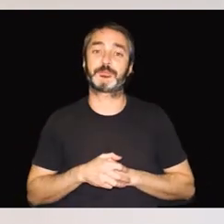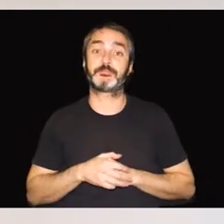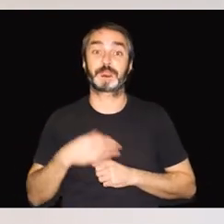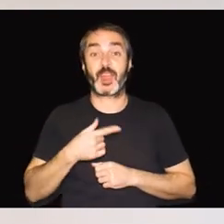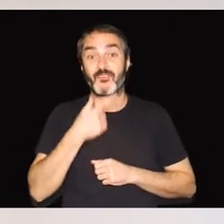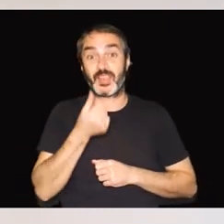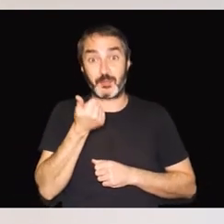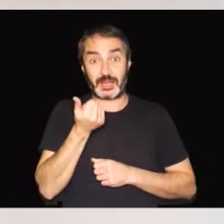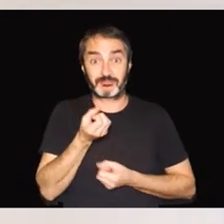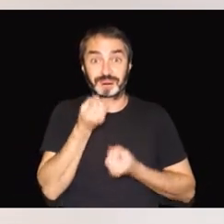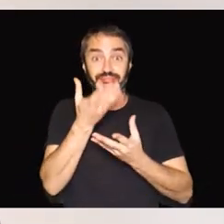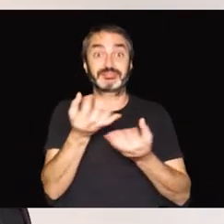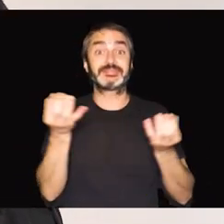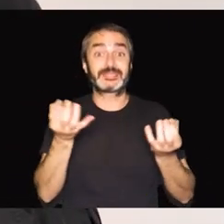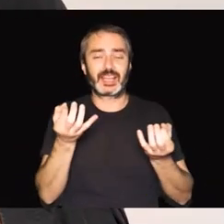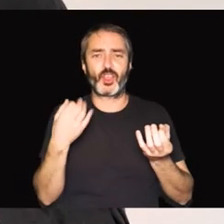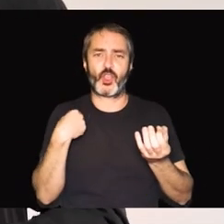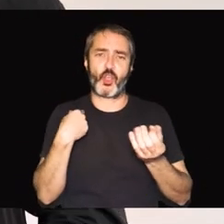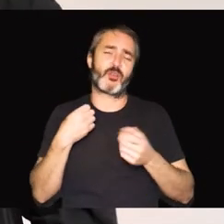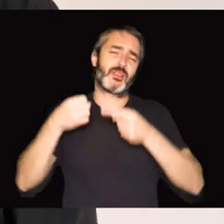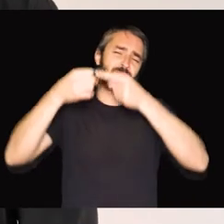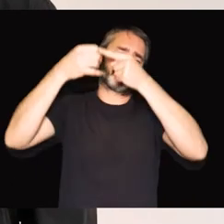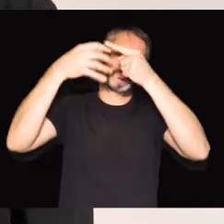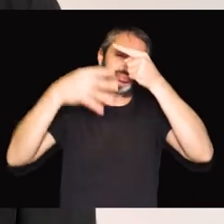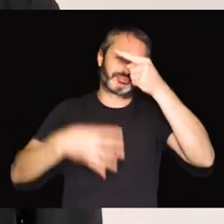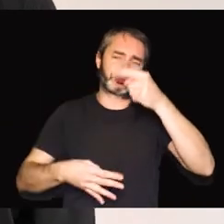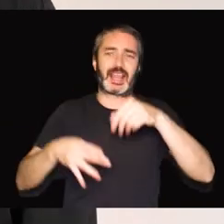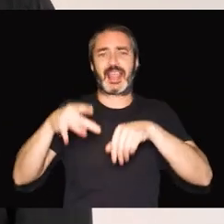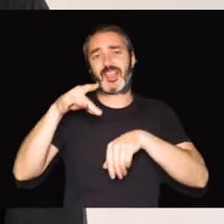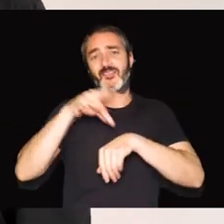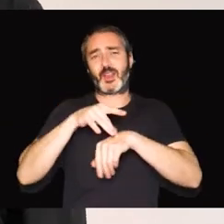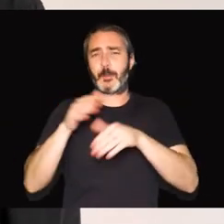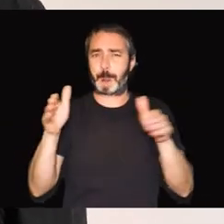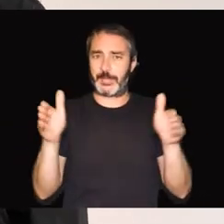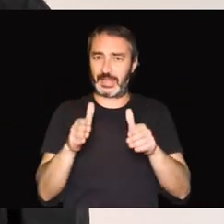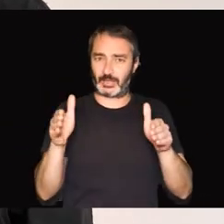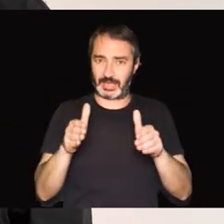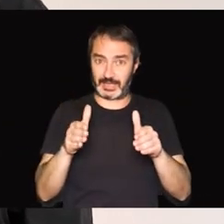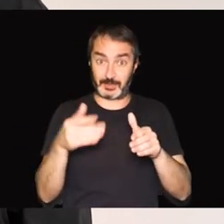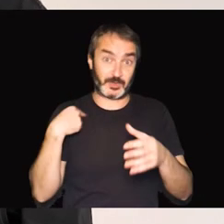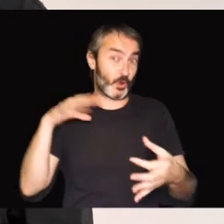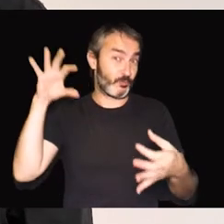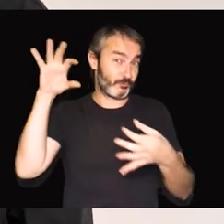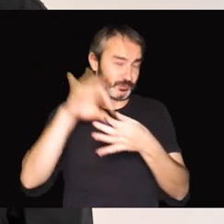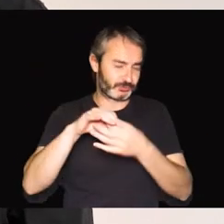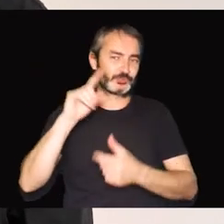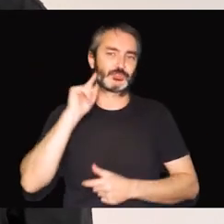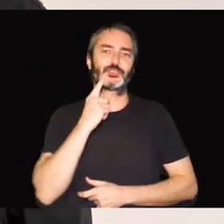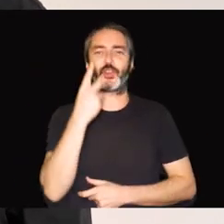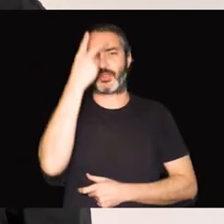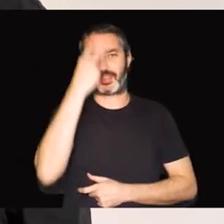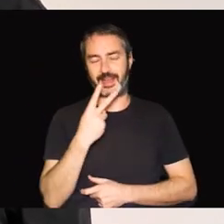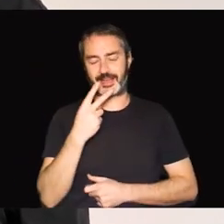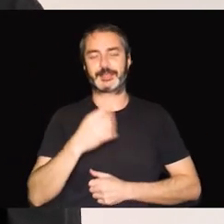facilitarte las cosas, te dejamos un listado con las enfermedades minoritarias que causan sordoceguera.